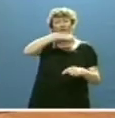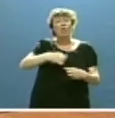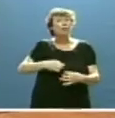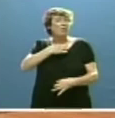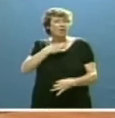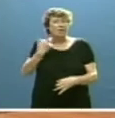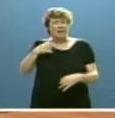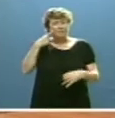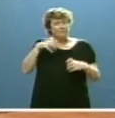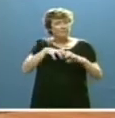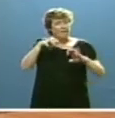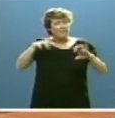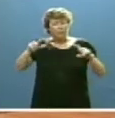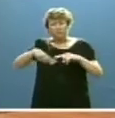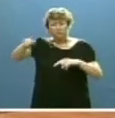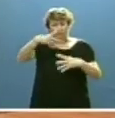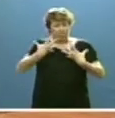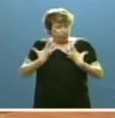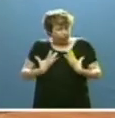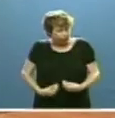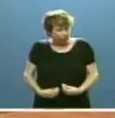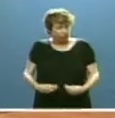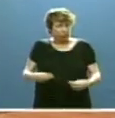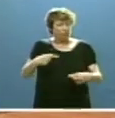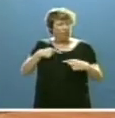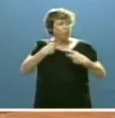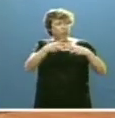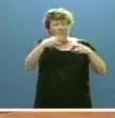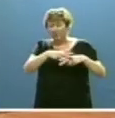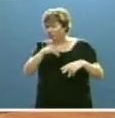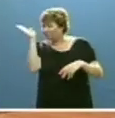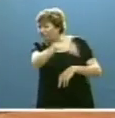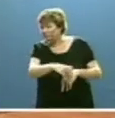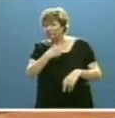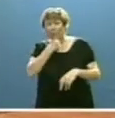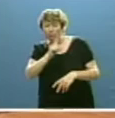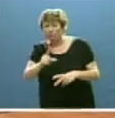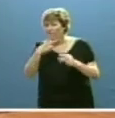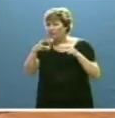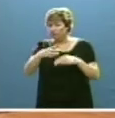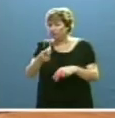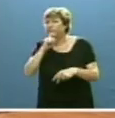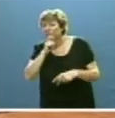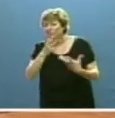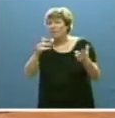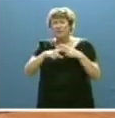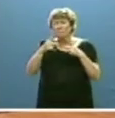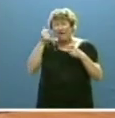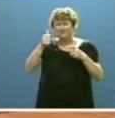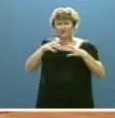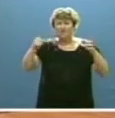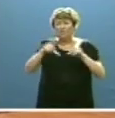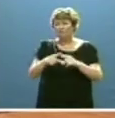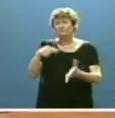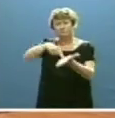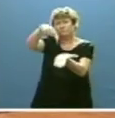vez mayor de disgusto y desafección hacia la política y los políticos. Y una creciente exigencia